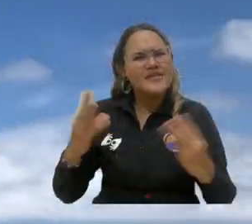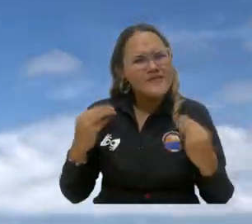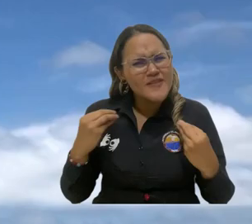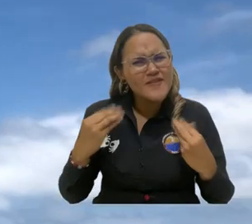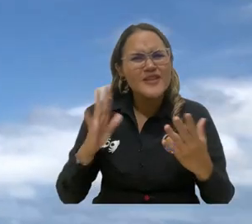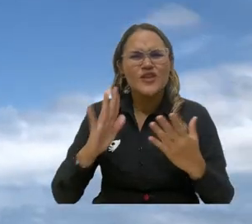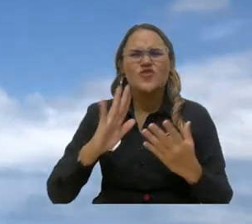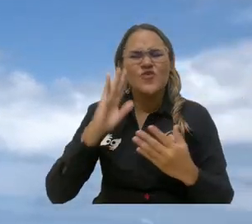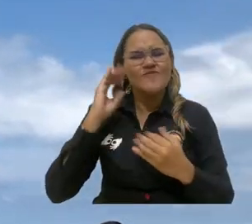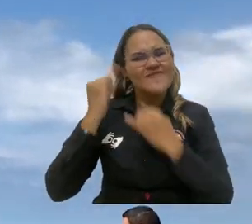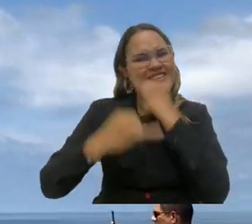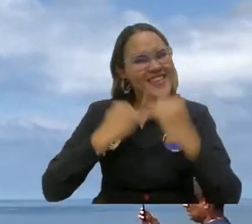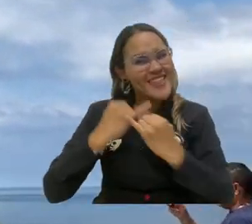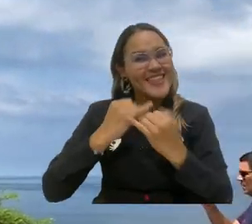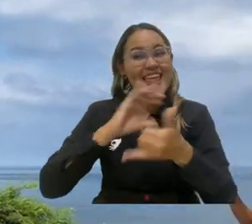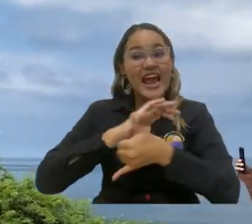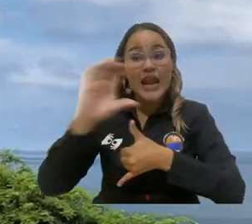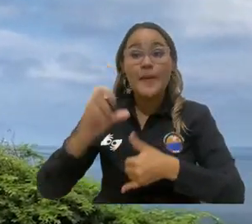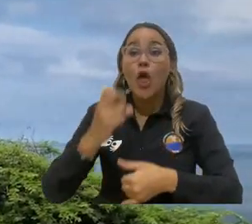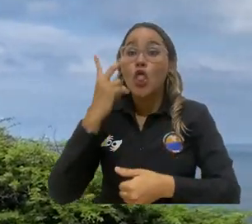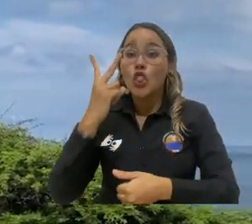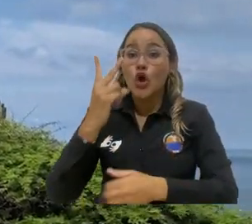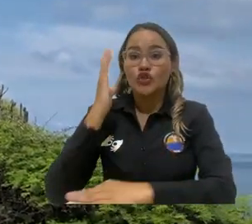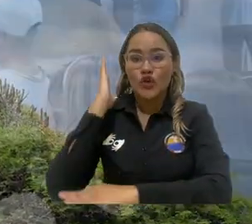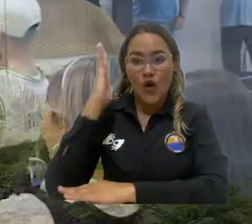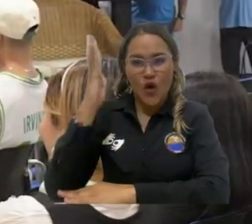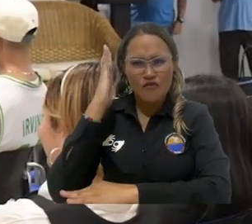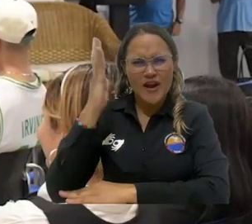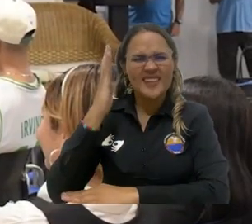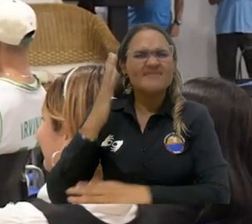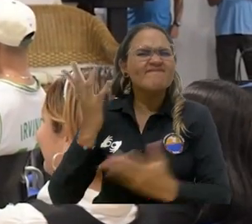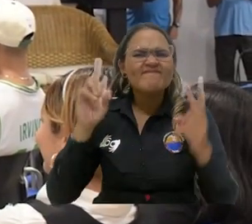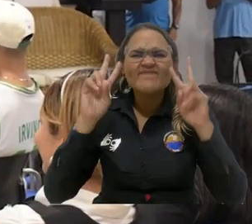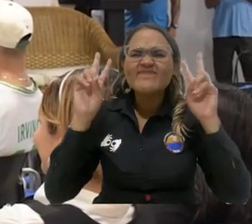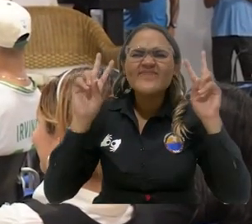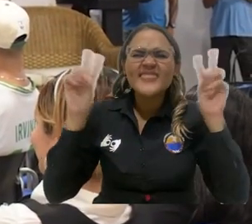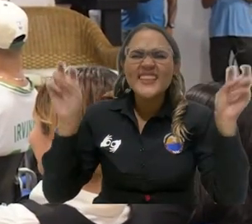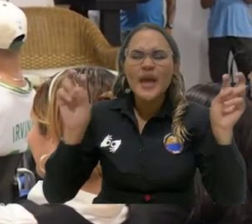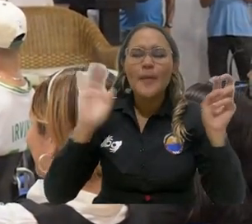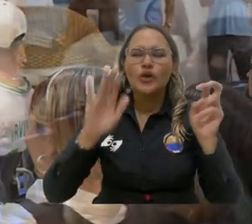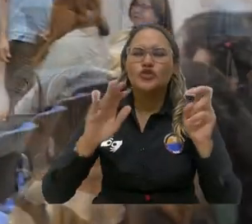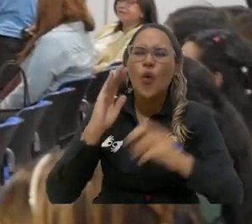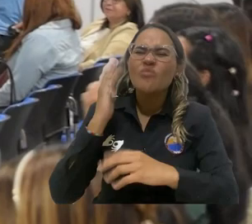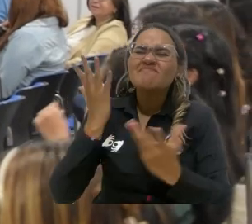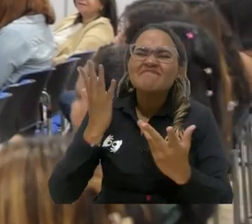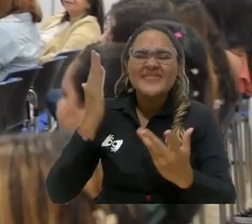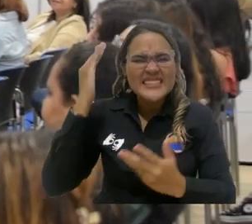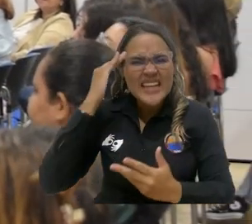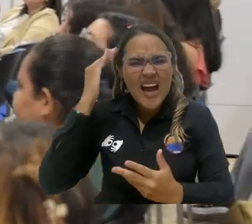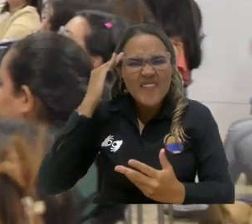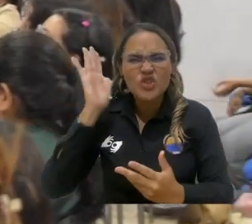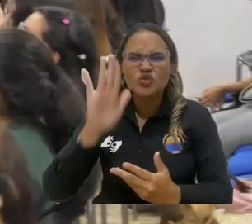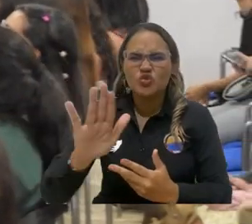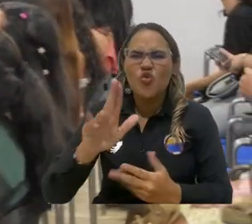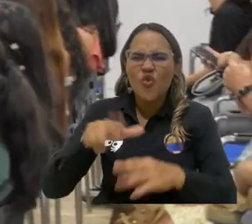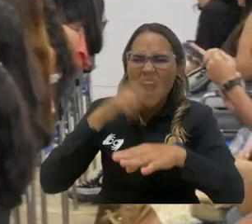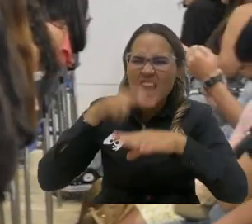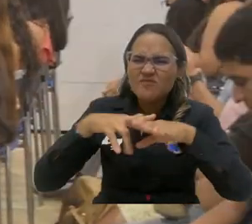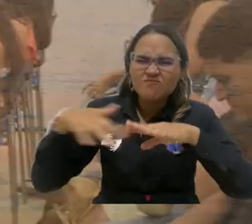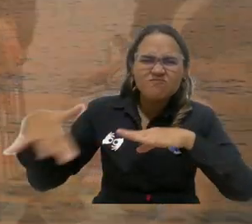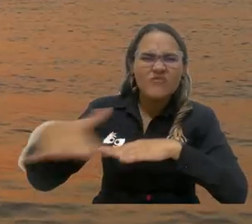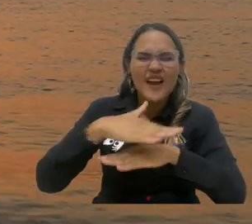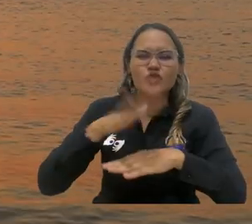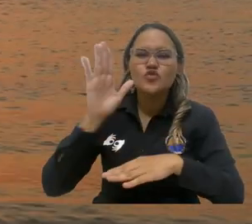Sobre la línea de vivencias e identidad del Caribe, también se realizaron dos conferencias denominadas Saberes Botánicos de la Diáspora